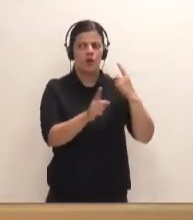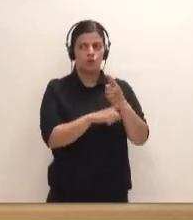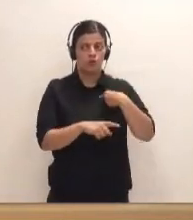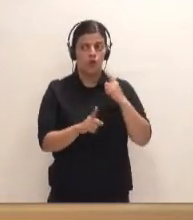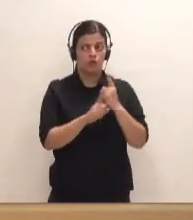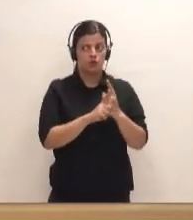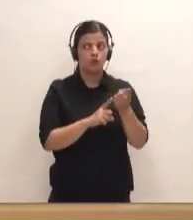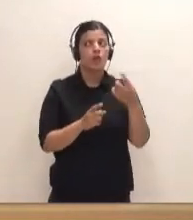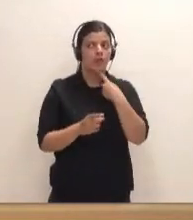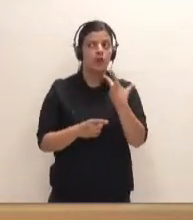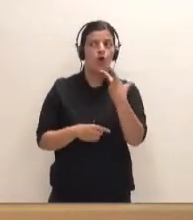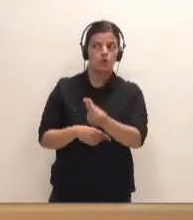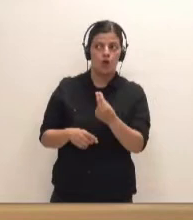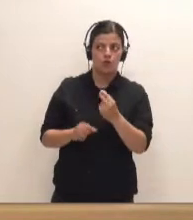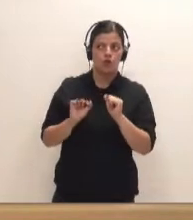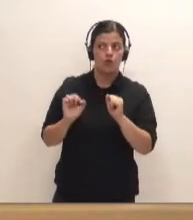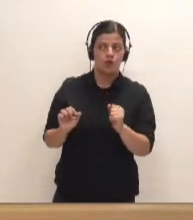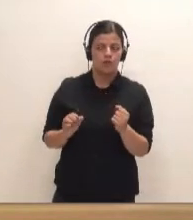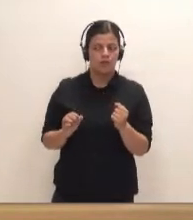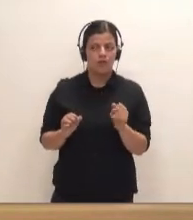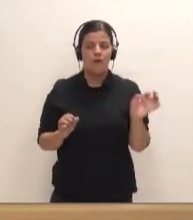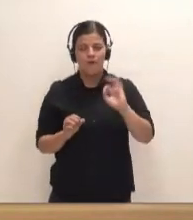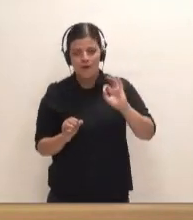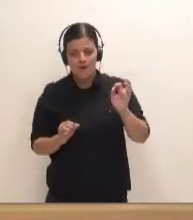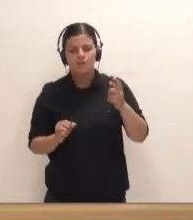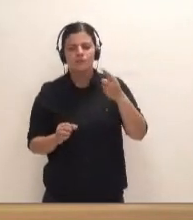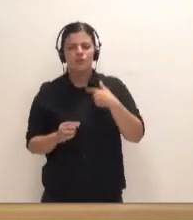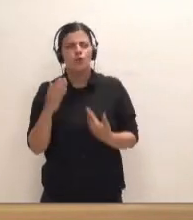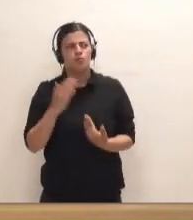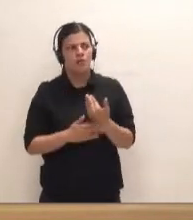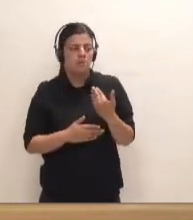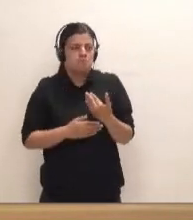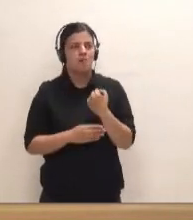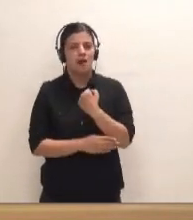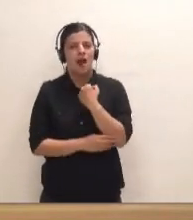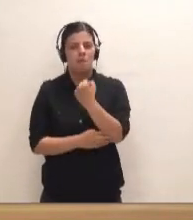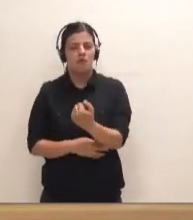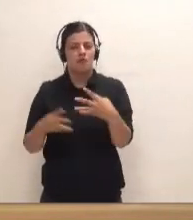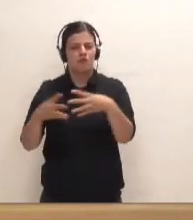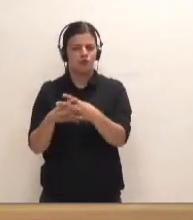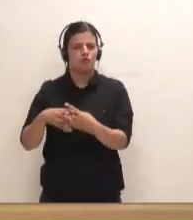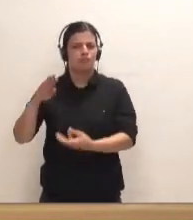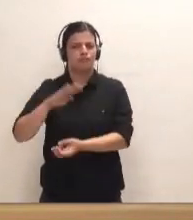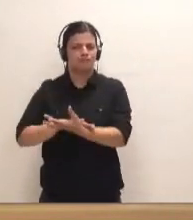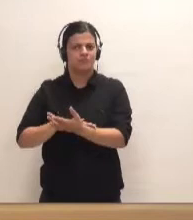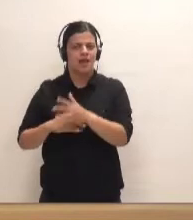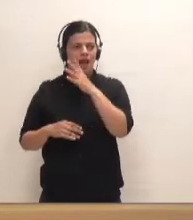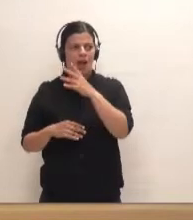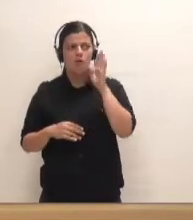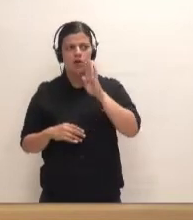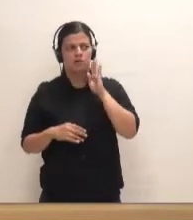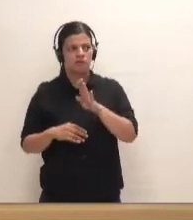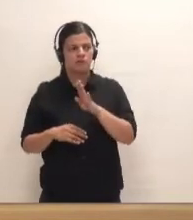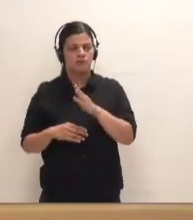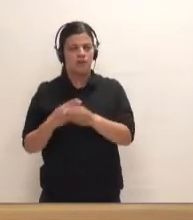oposición, voy a decir que estoy en contra. Un día apoyo el desarrollo de infraestructura, tratamiento de aguas residuales.